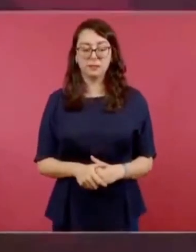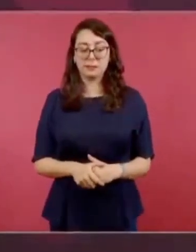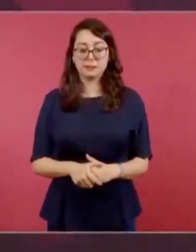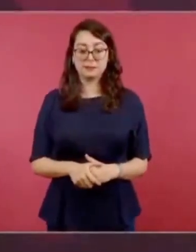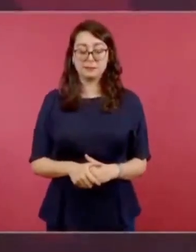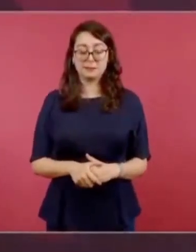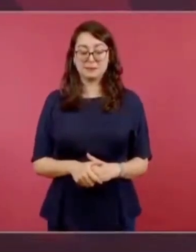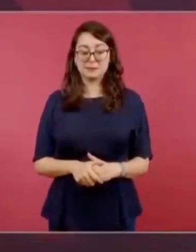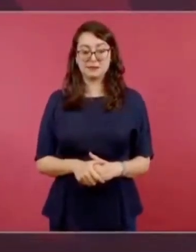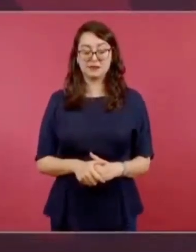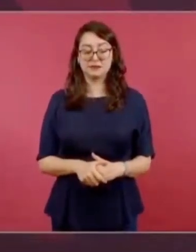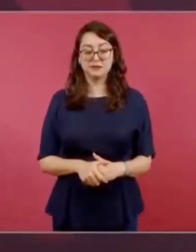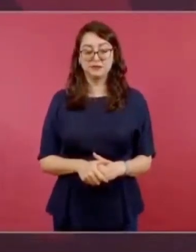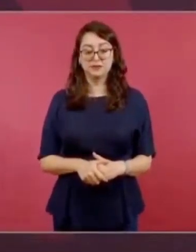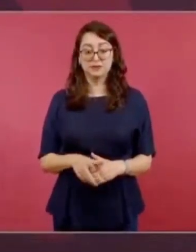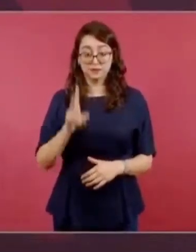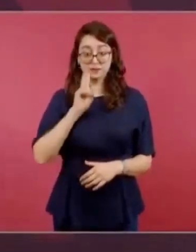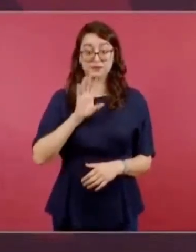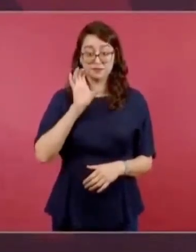es Carranza,